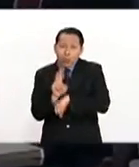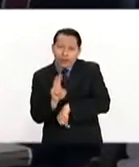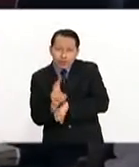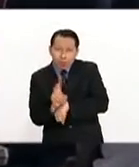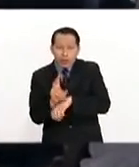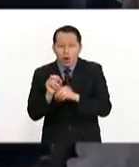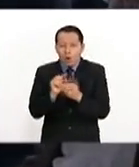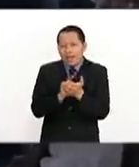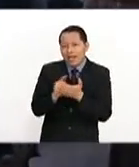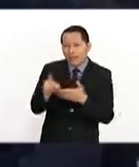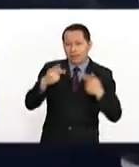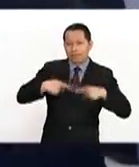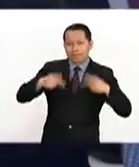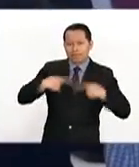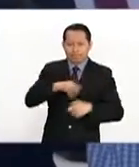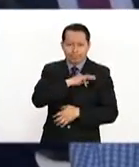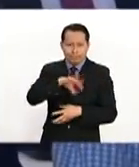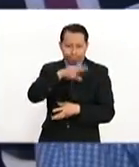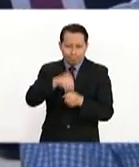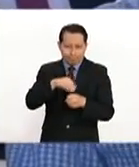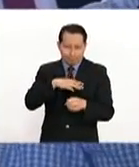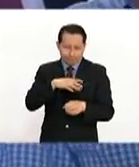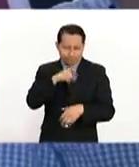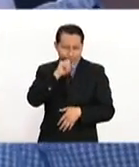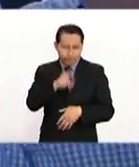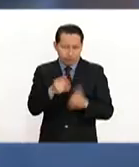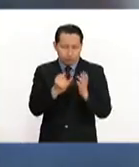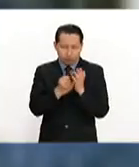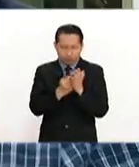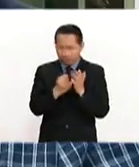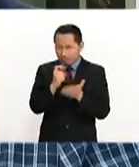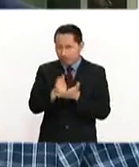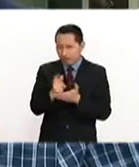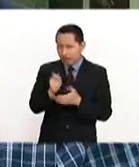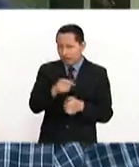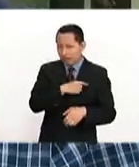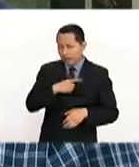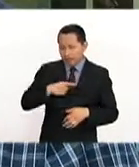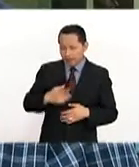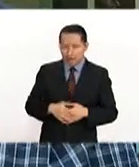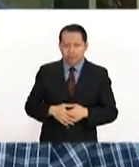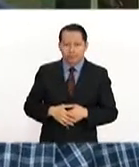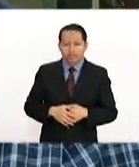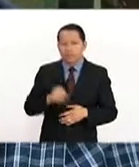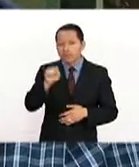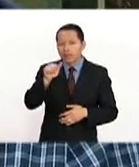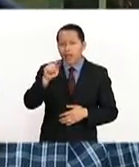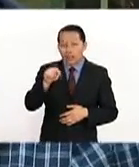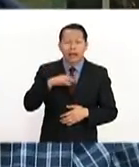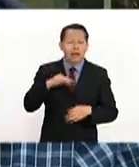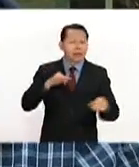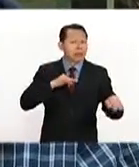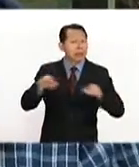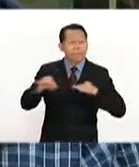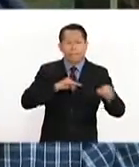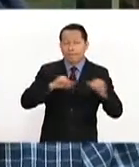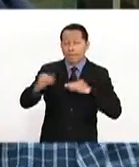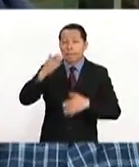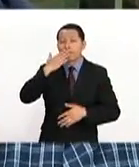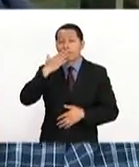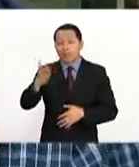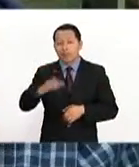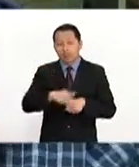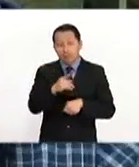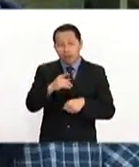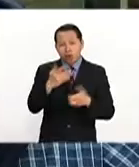los derechos que tiene un ciudadano al cumplir con sus obligaciones fiscales. Yo creo que el SAT está haciendo una tarea formidable, al menos si